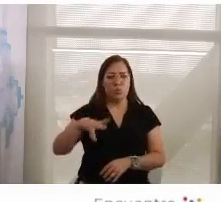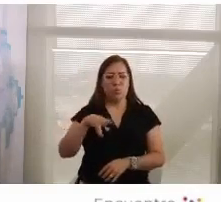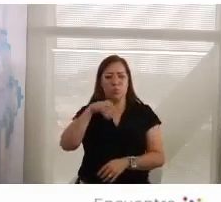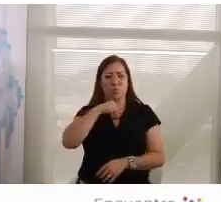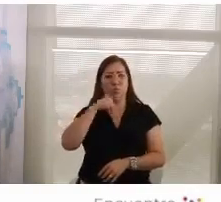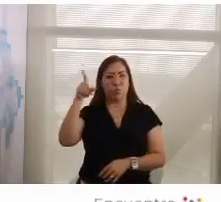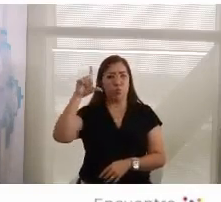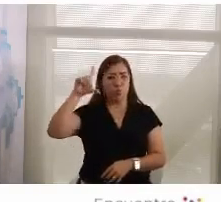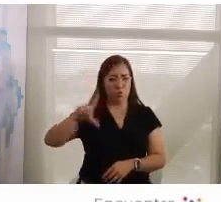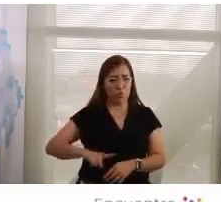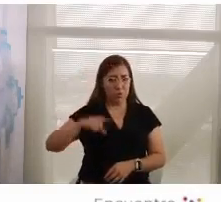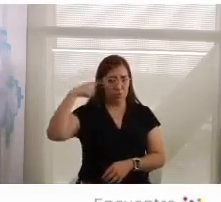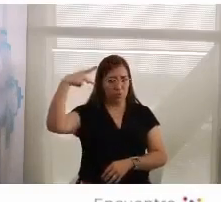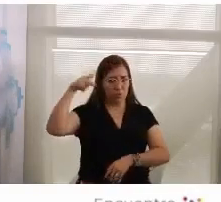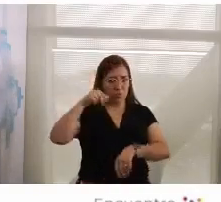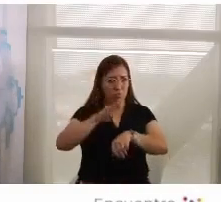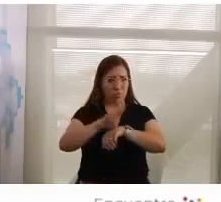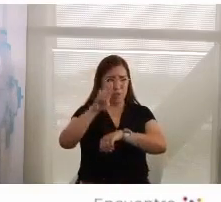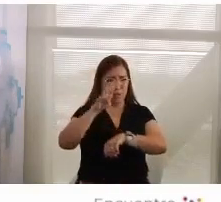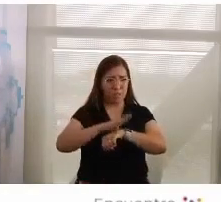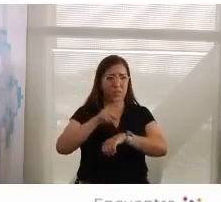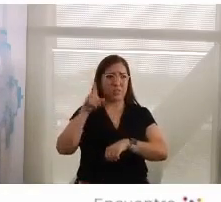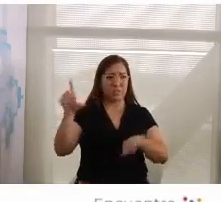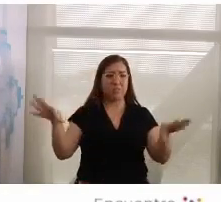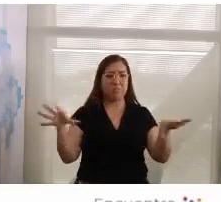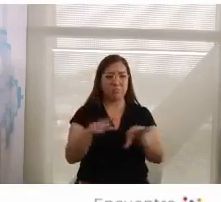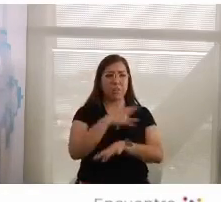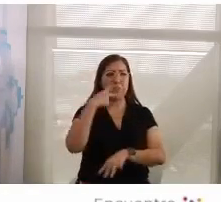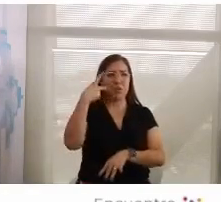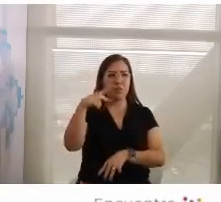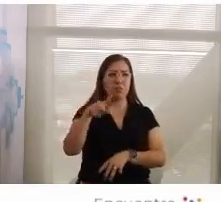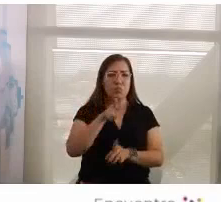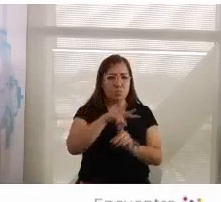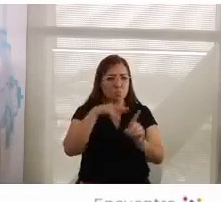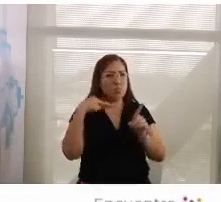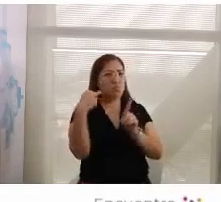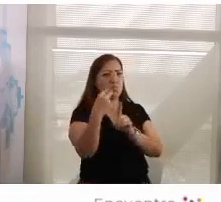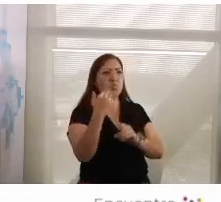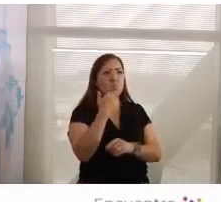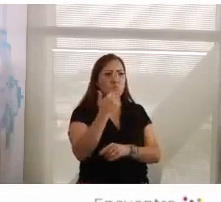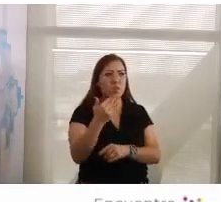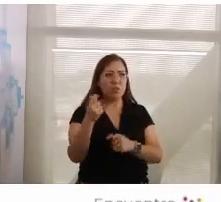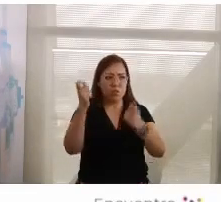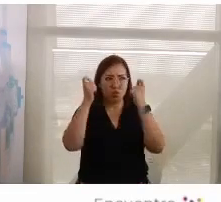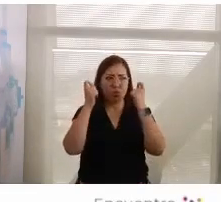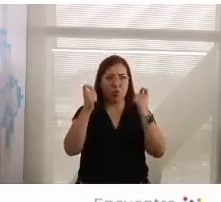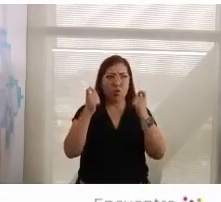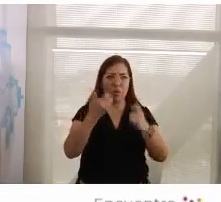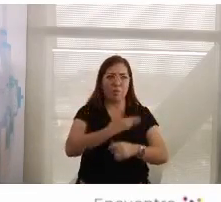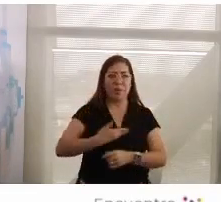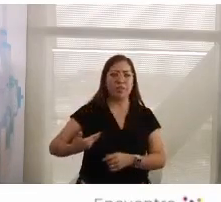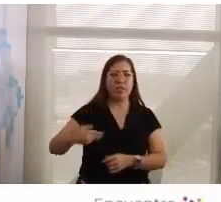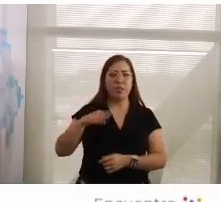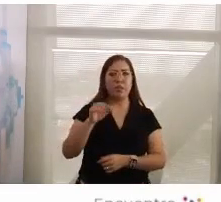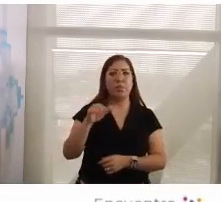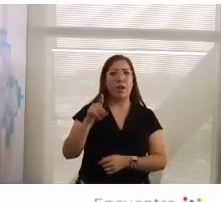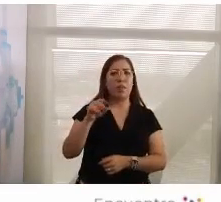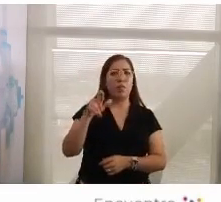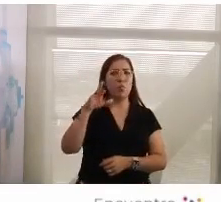brasileño está cambiando su posición tolerante con Maduro y ahí está